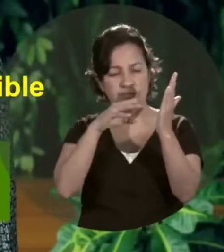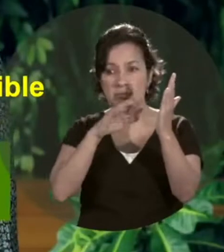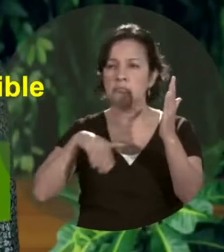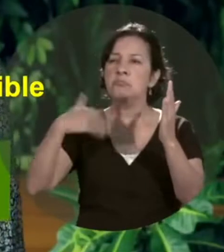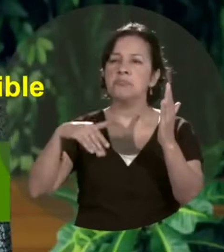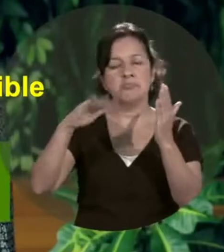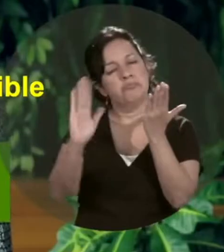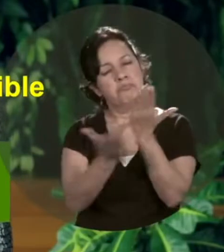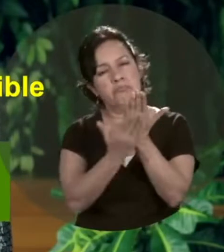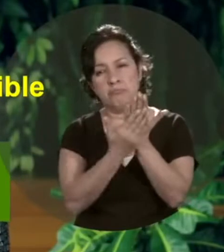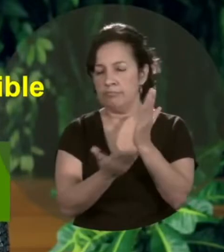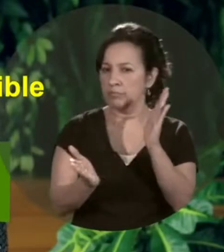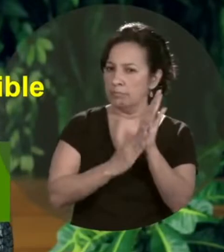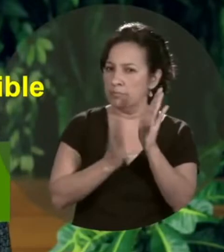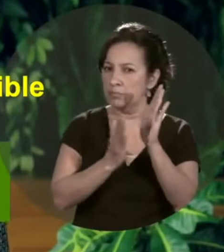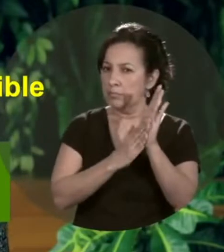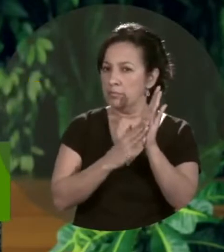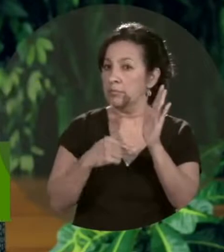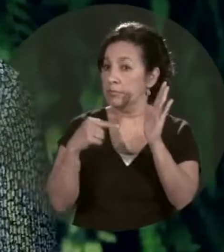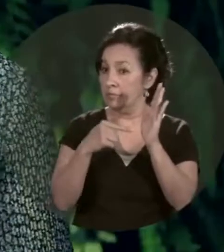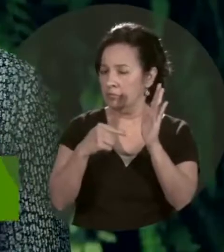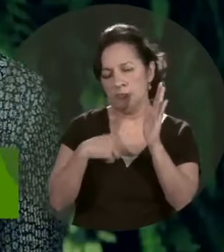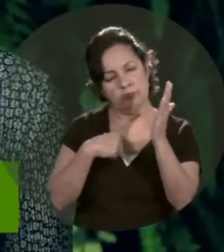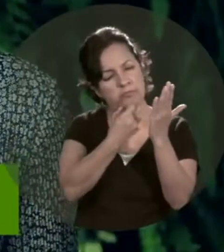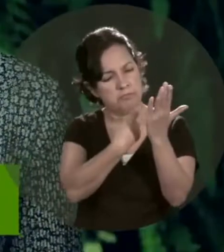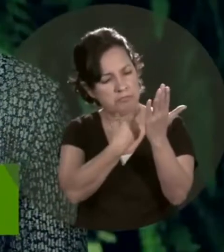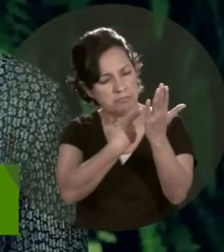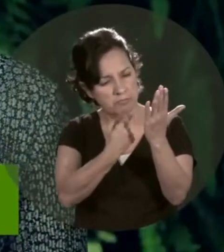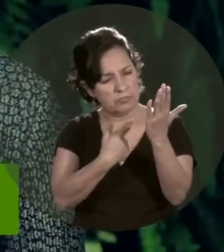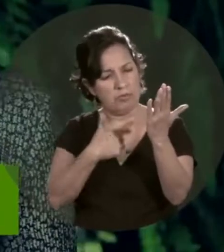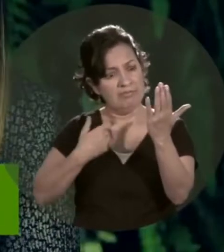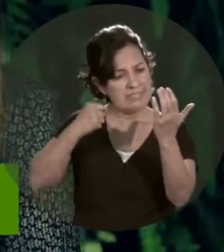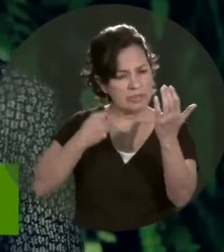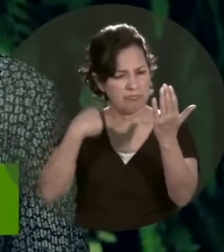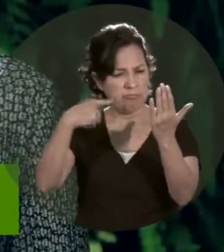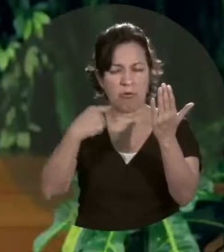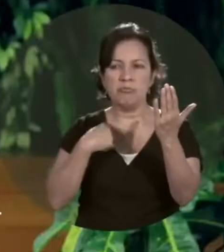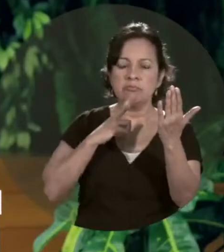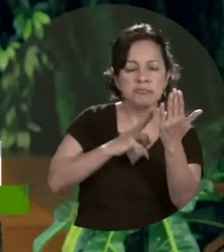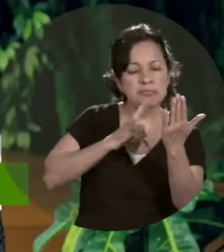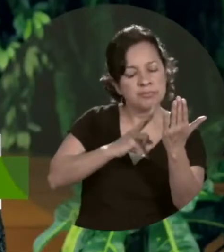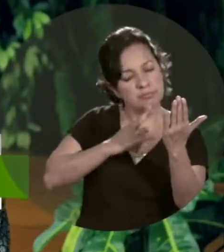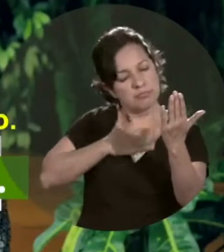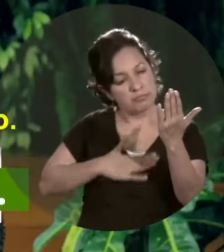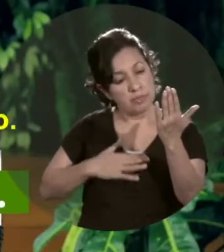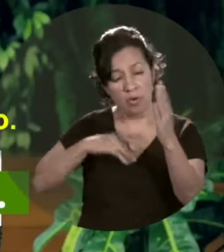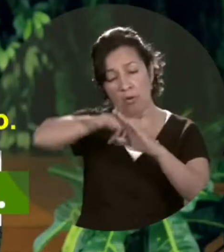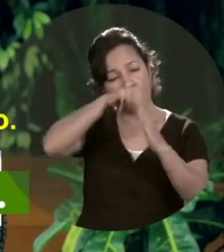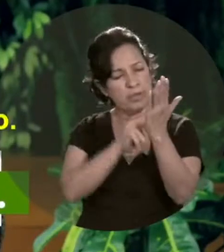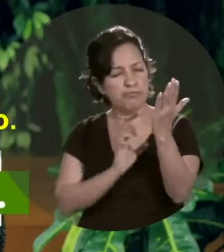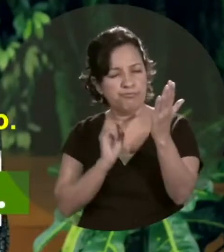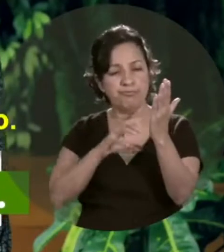información que te sea posible acreditar en una fase posterior responde las preguntas con calma y honestidad diligencia todos los